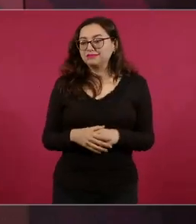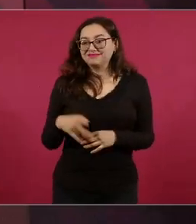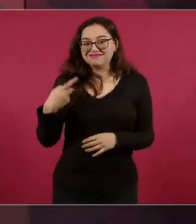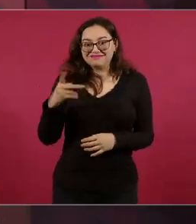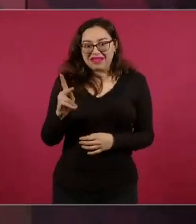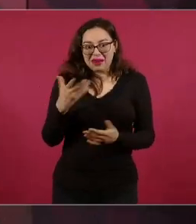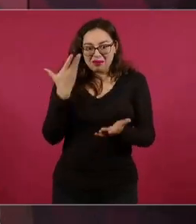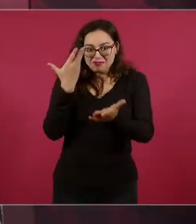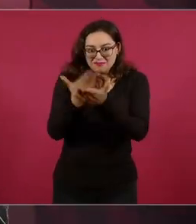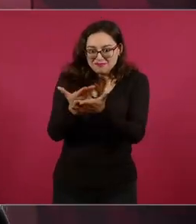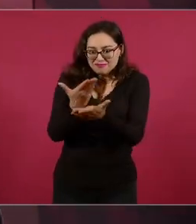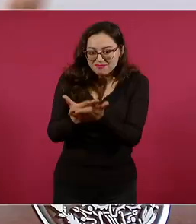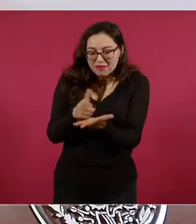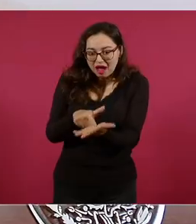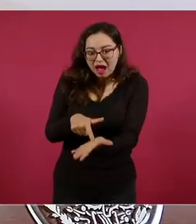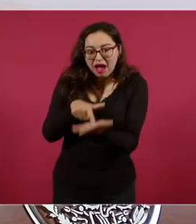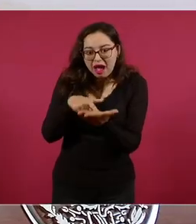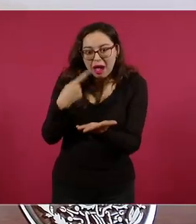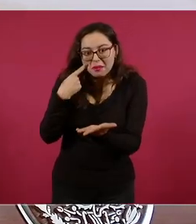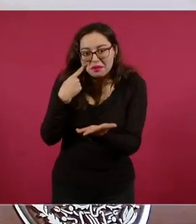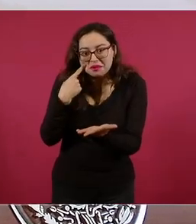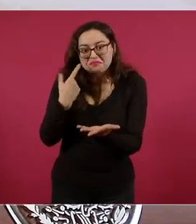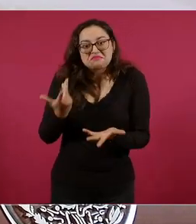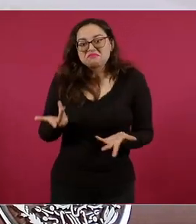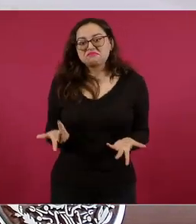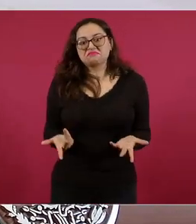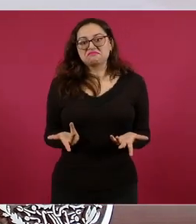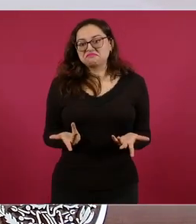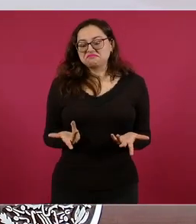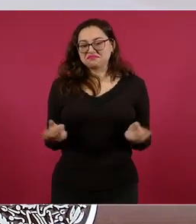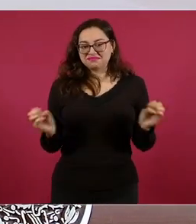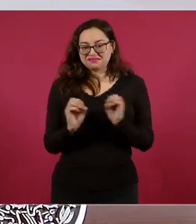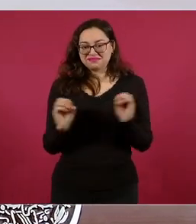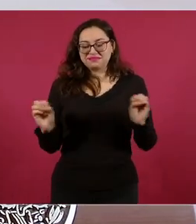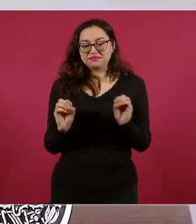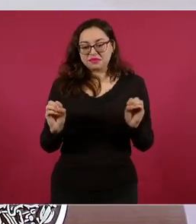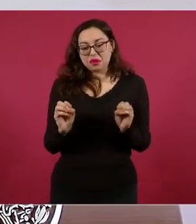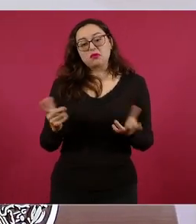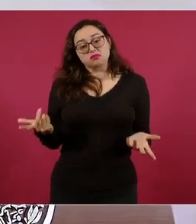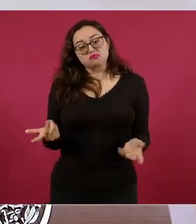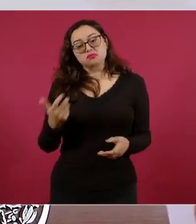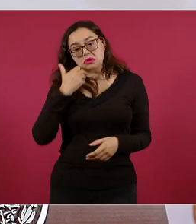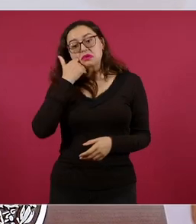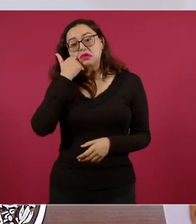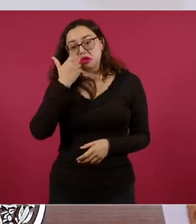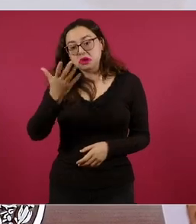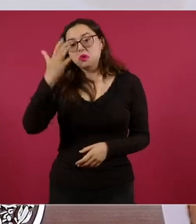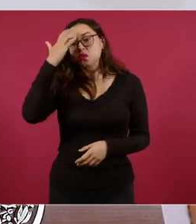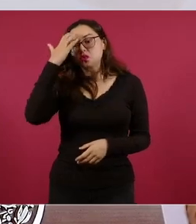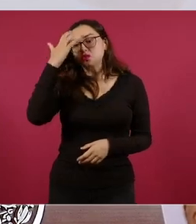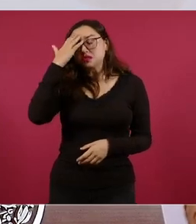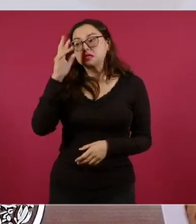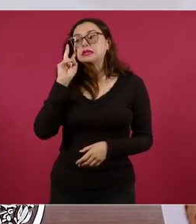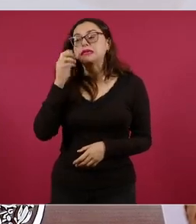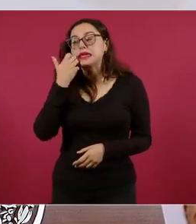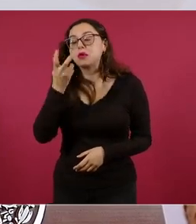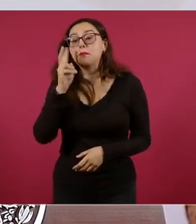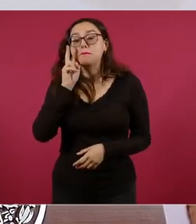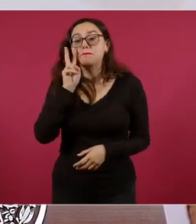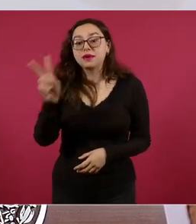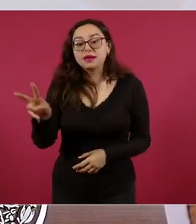pero queremos conocer más sobre eso y